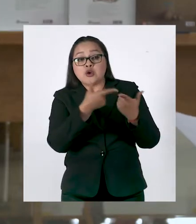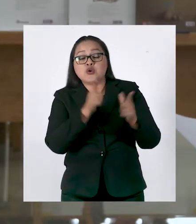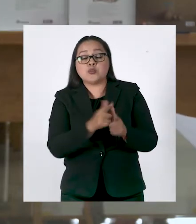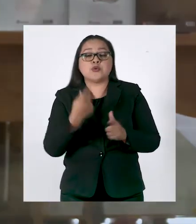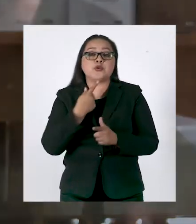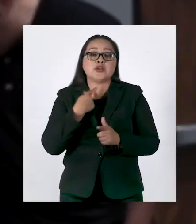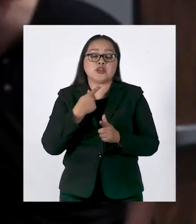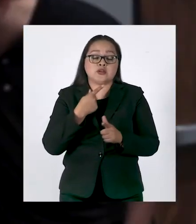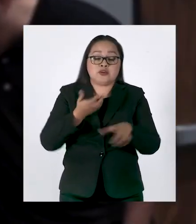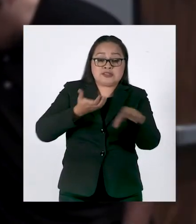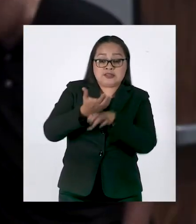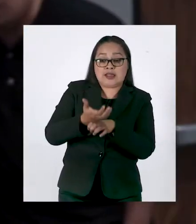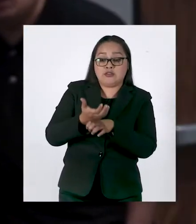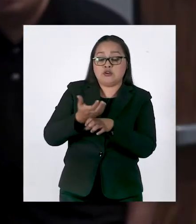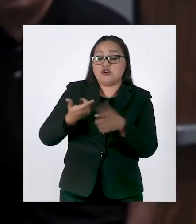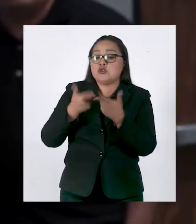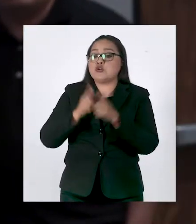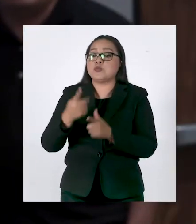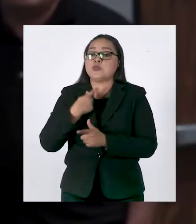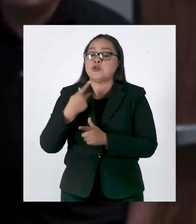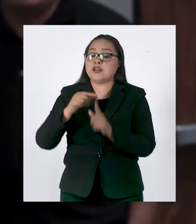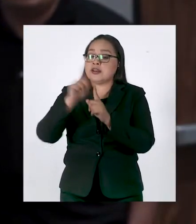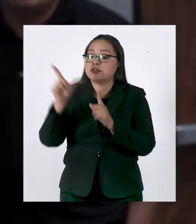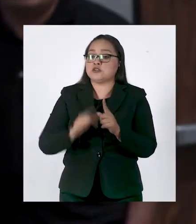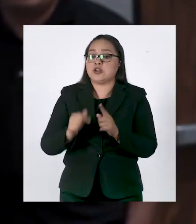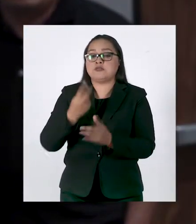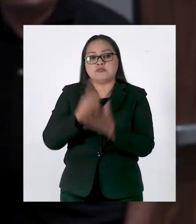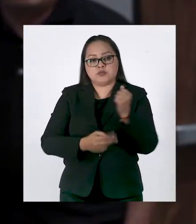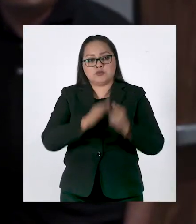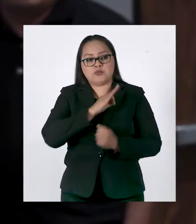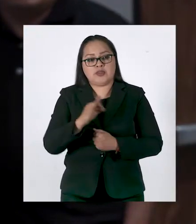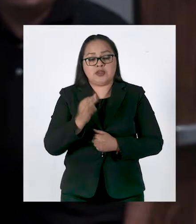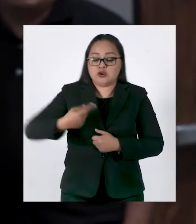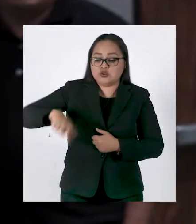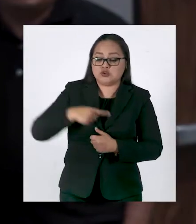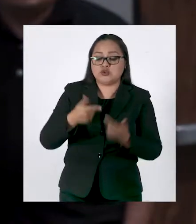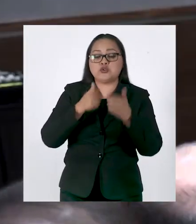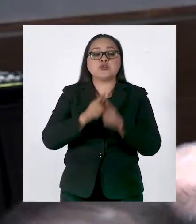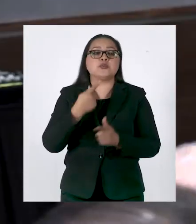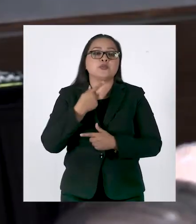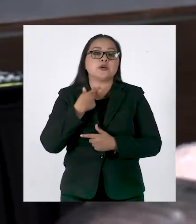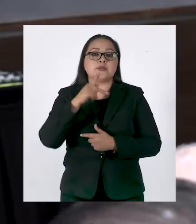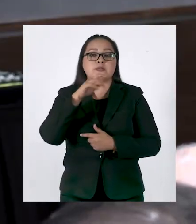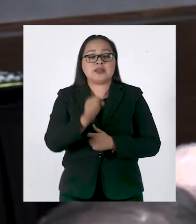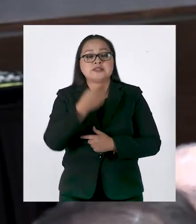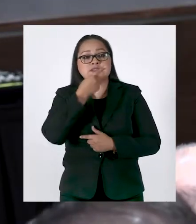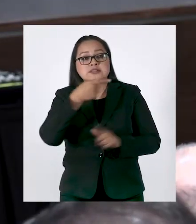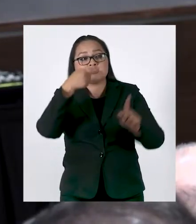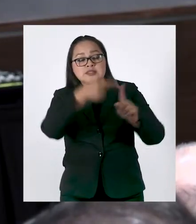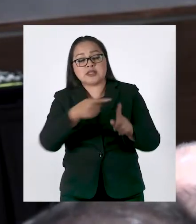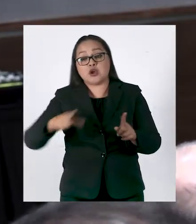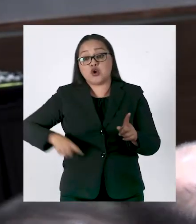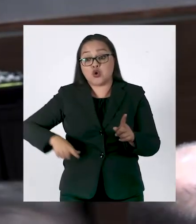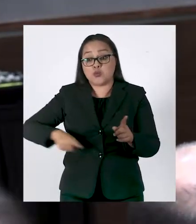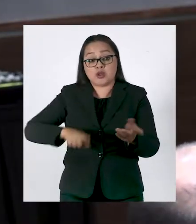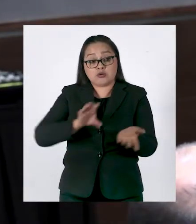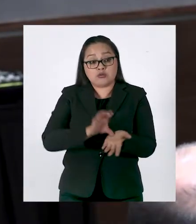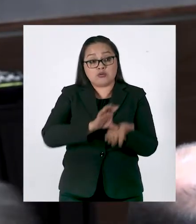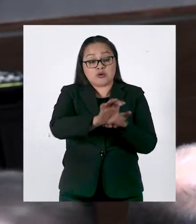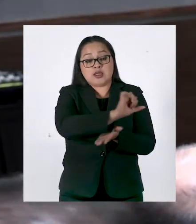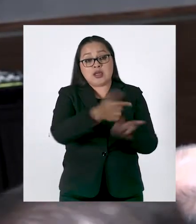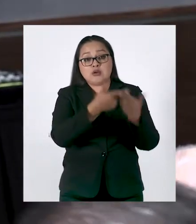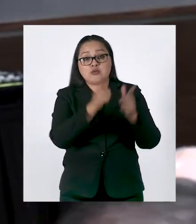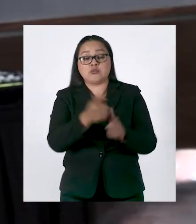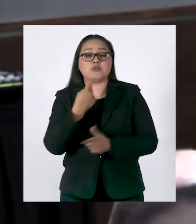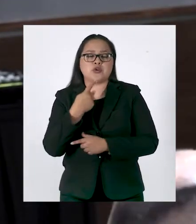podamos fusionar partidos locales con partidos nacionales y, sobre todo, en encuentro social, no quitaremos el dedo del renglón para